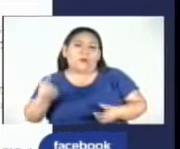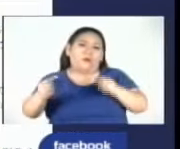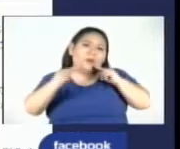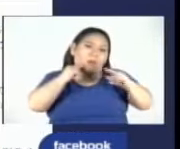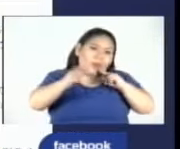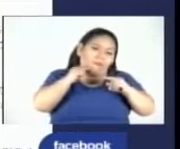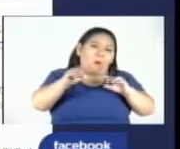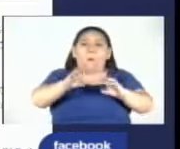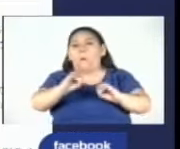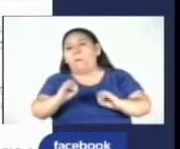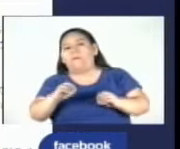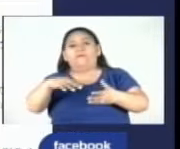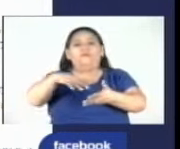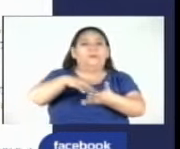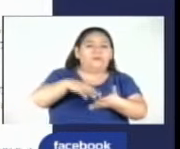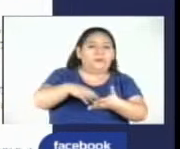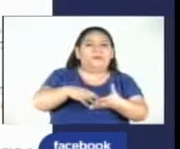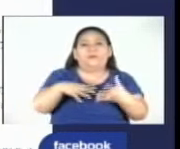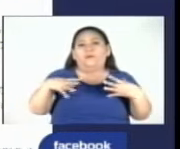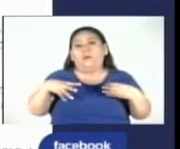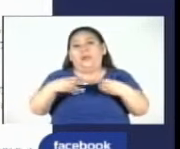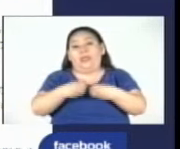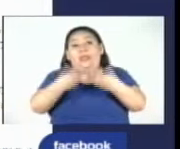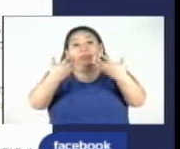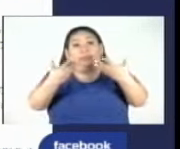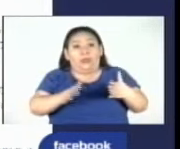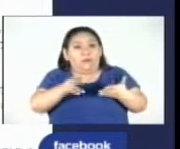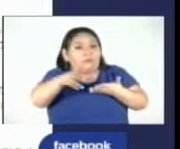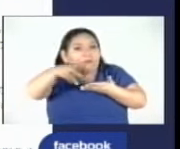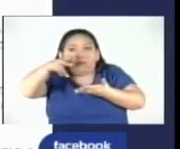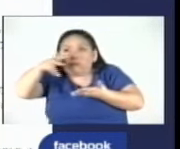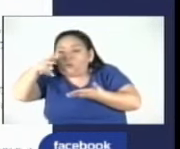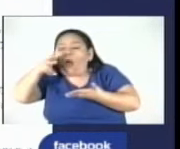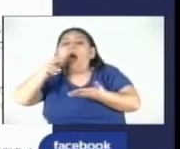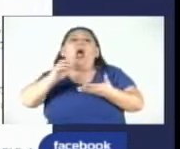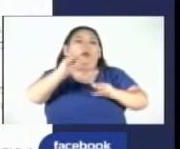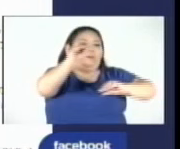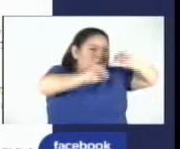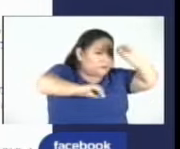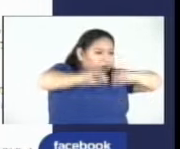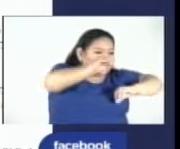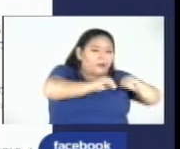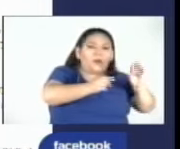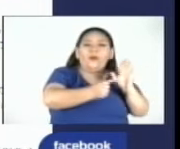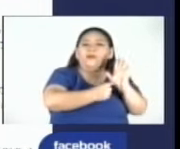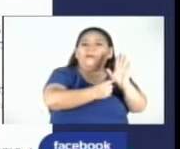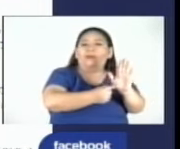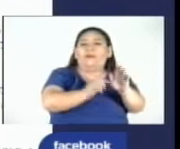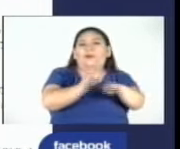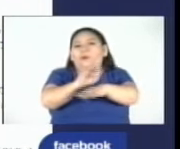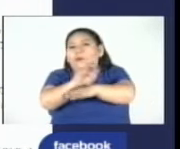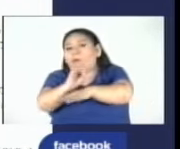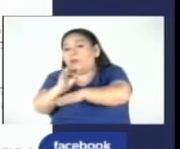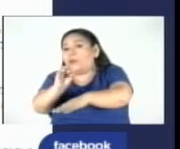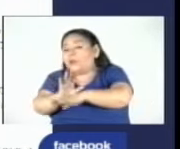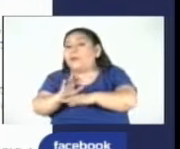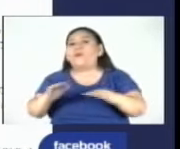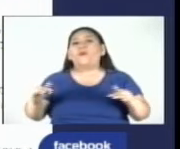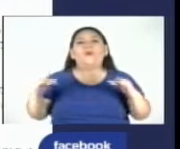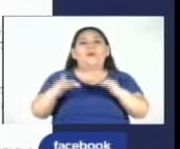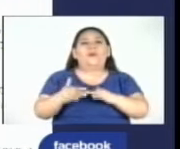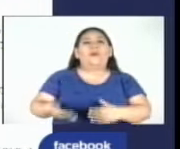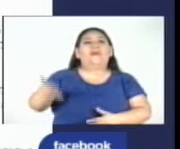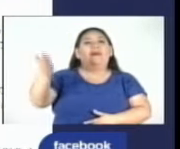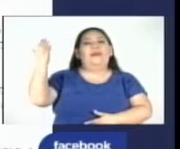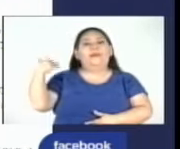miembros de la sociedad civil. Posteriormente, van a presentar un informe preliminar con observaciones y recomendaciones, tal como lo